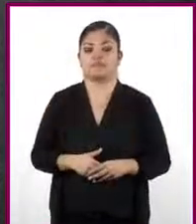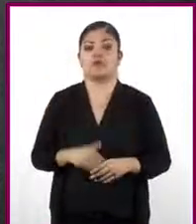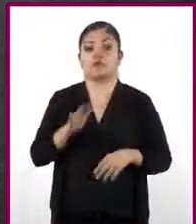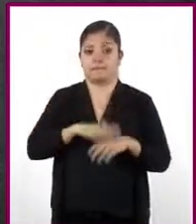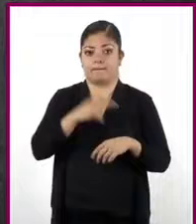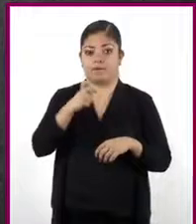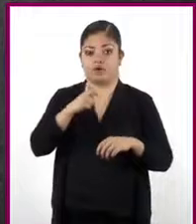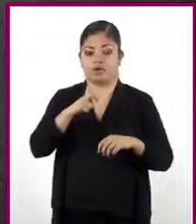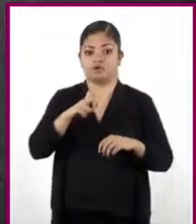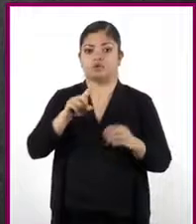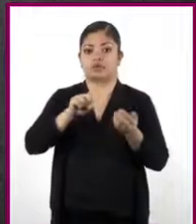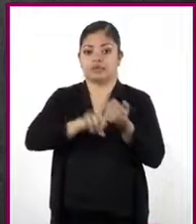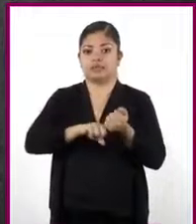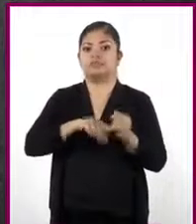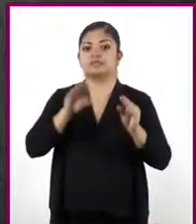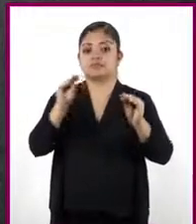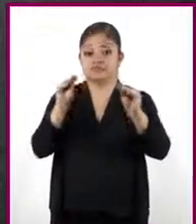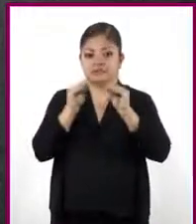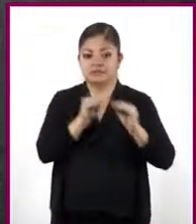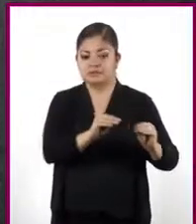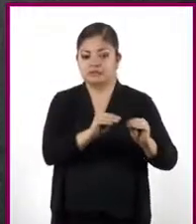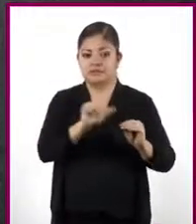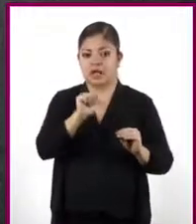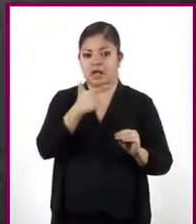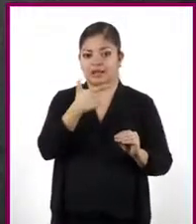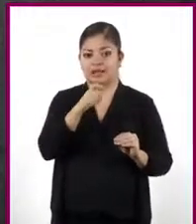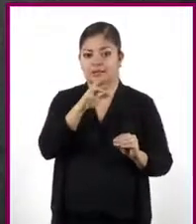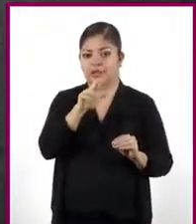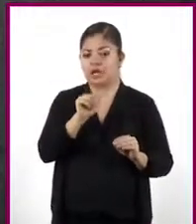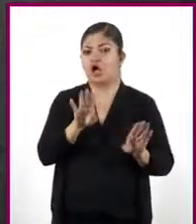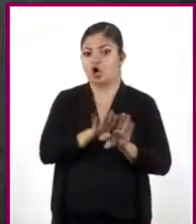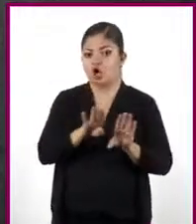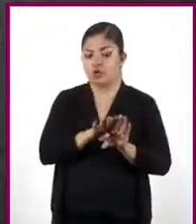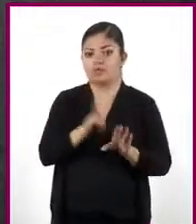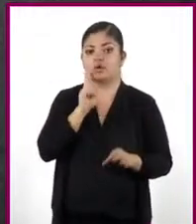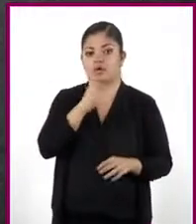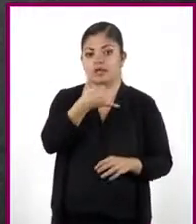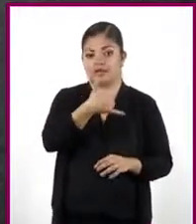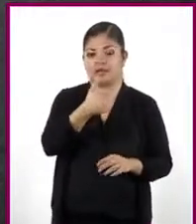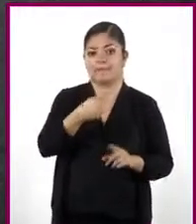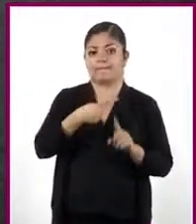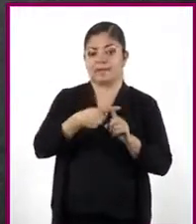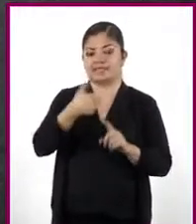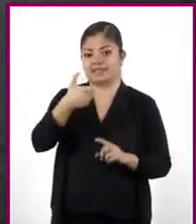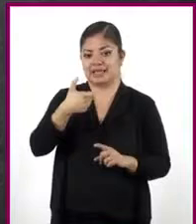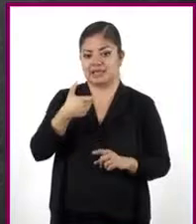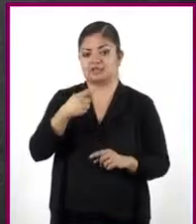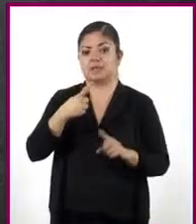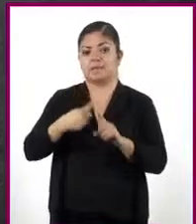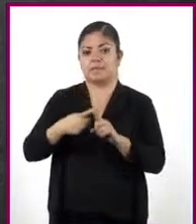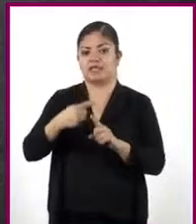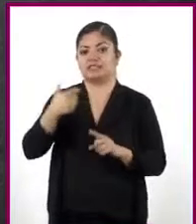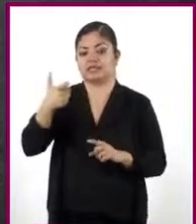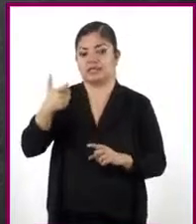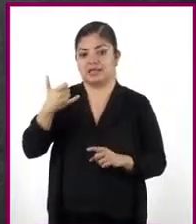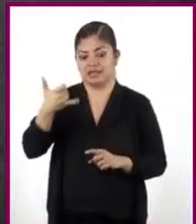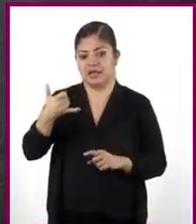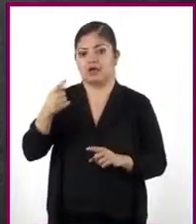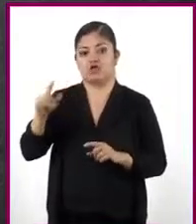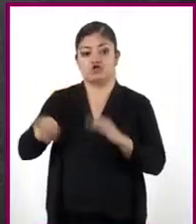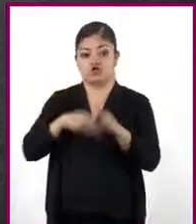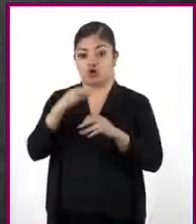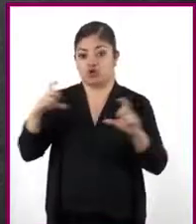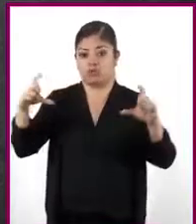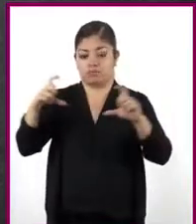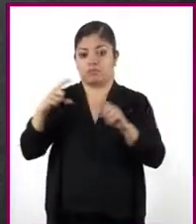que el área del trapecio quedaría expresada así. Y más X más Y más X, todo multiplicado por